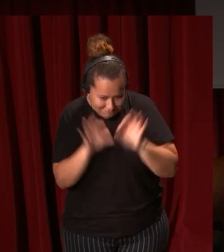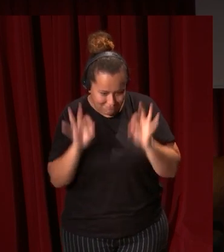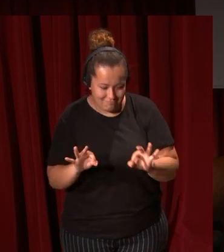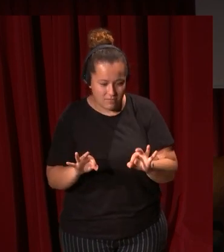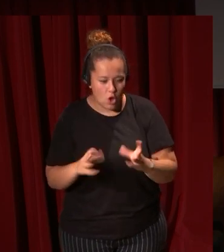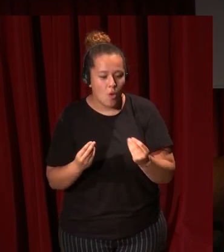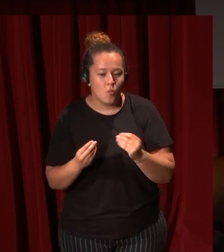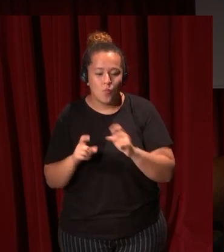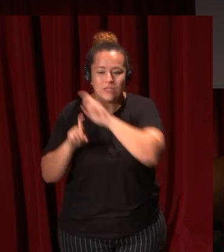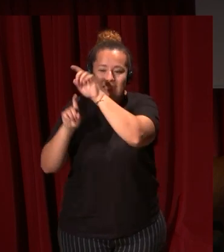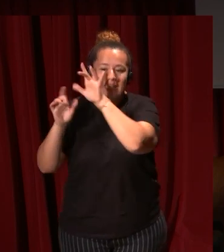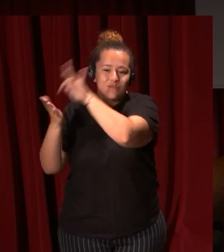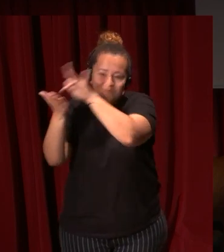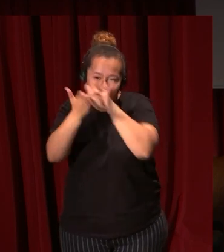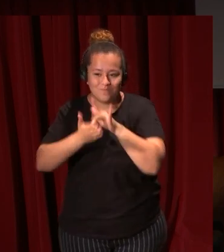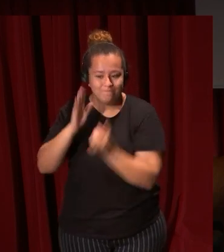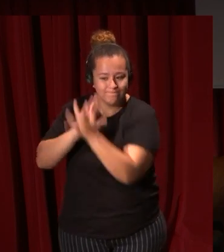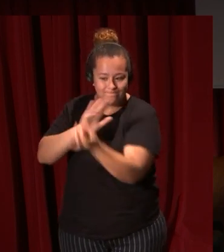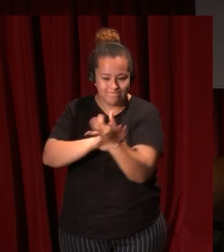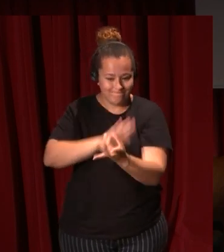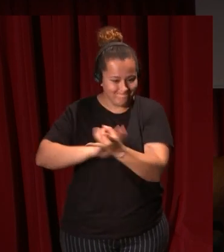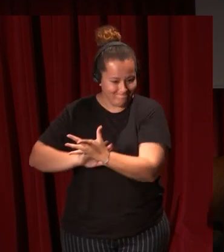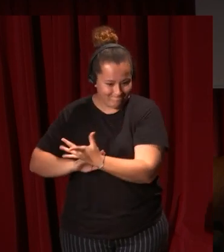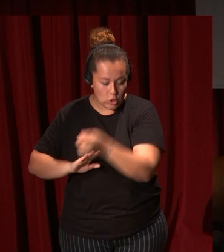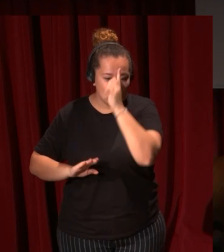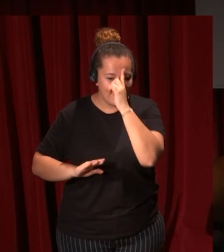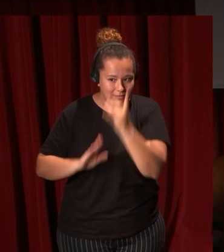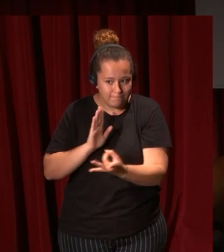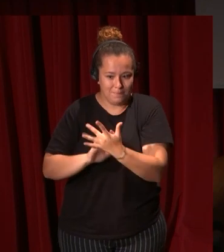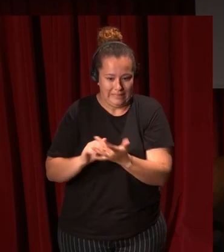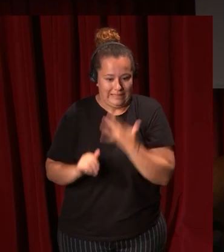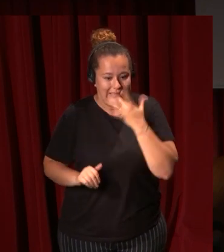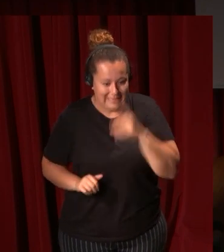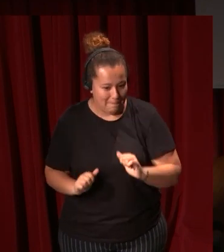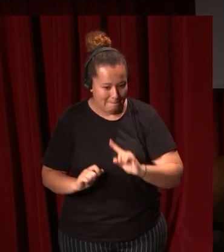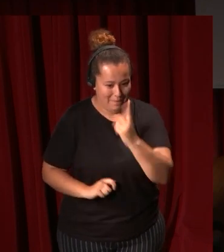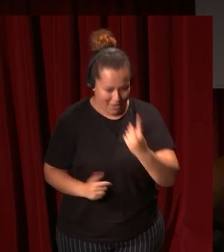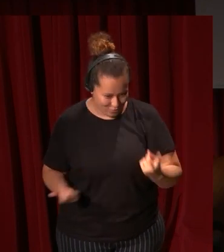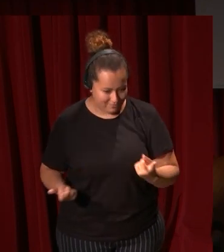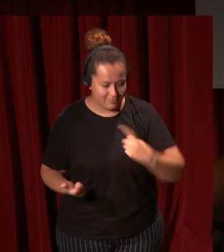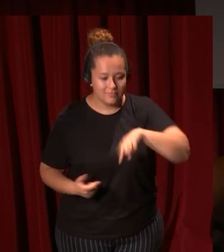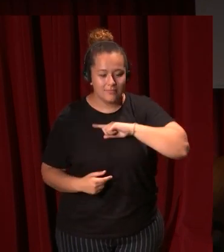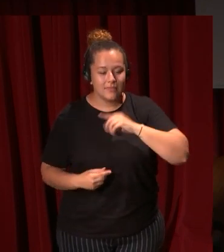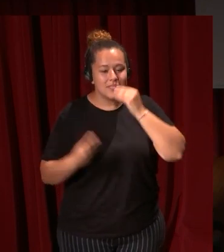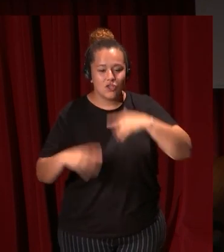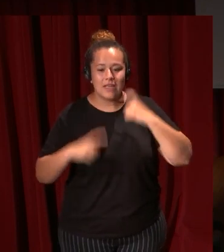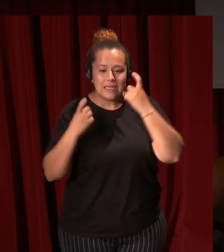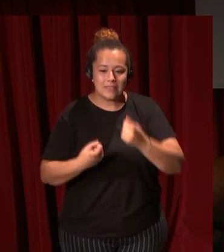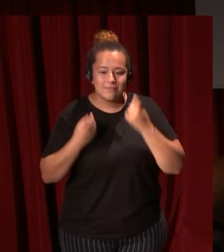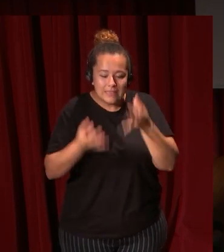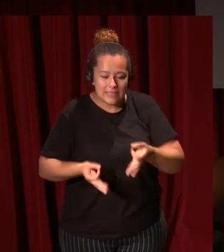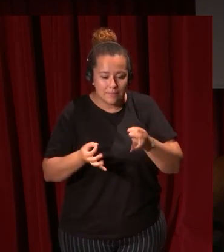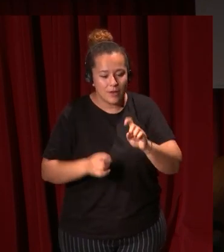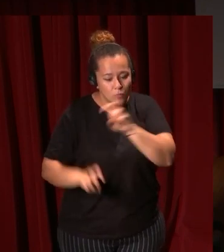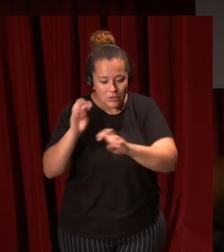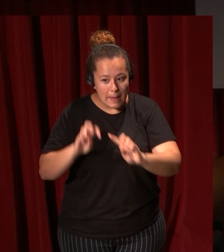lugares no sabemos exactamente donde se inició y es curioso que lo buscamos los historiadores siempre estamos buscando ese primer momento